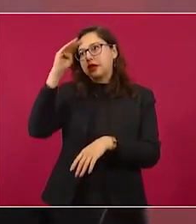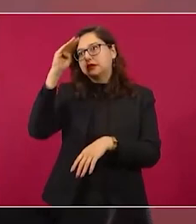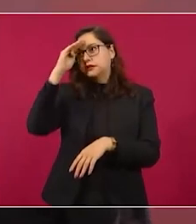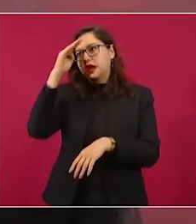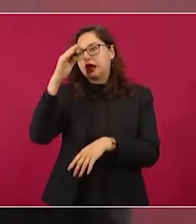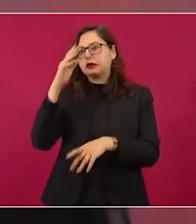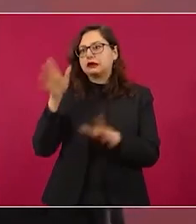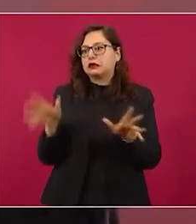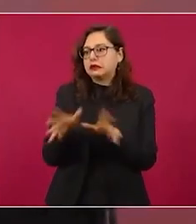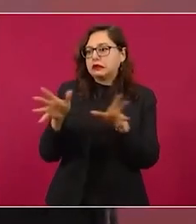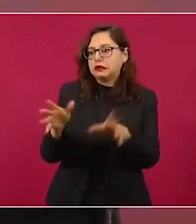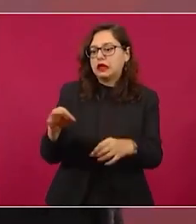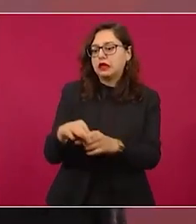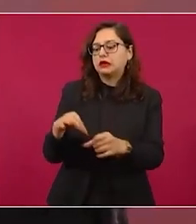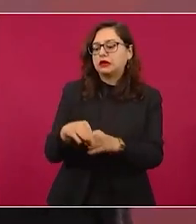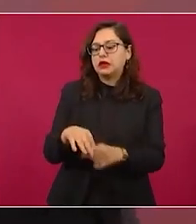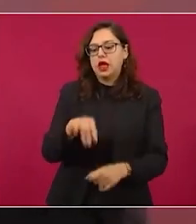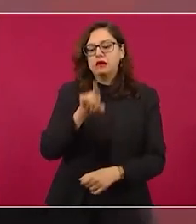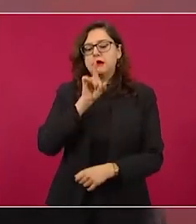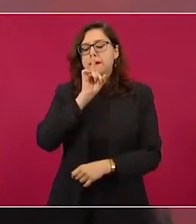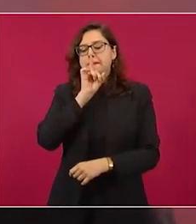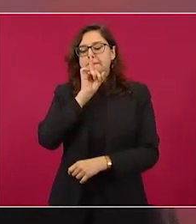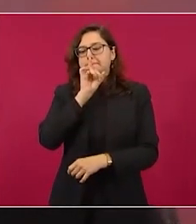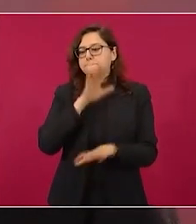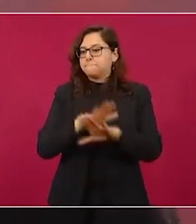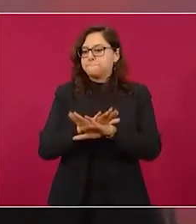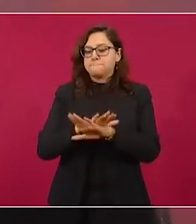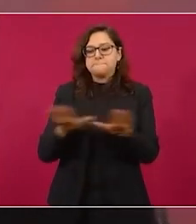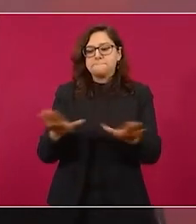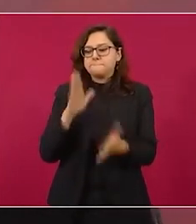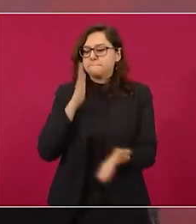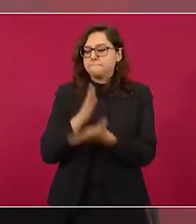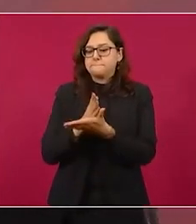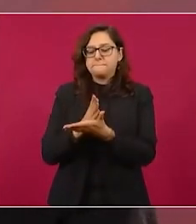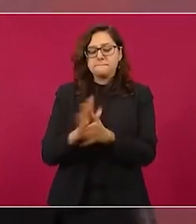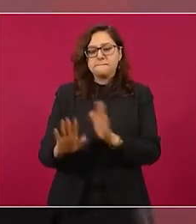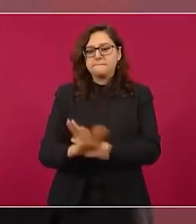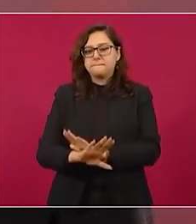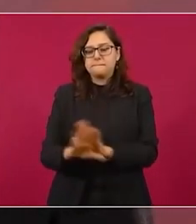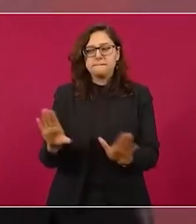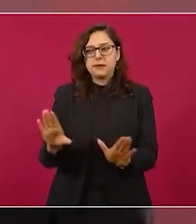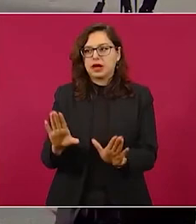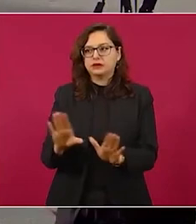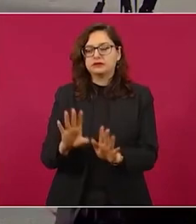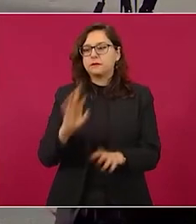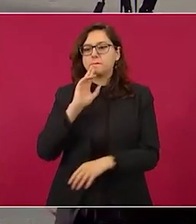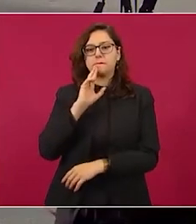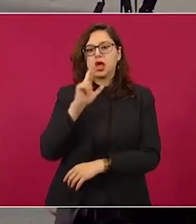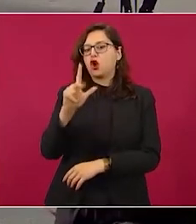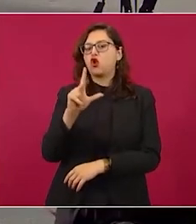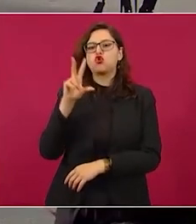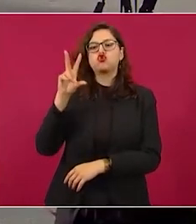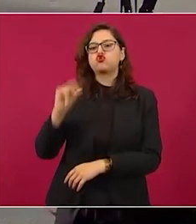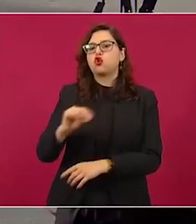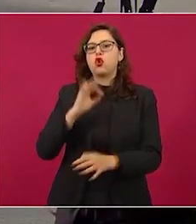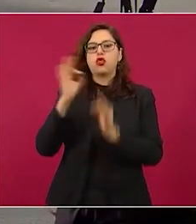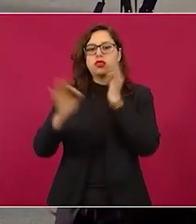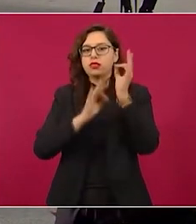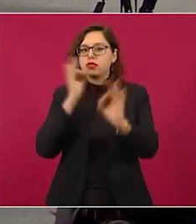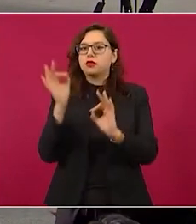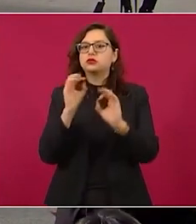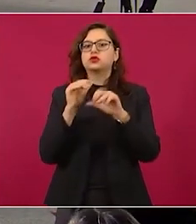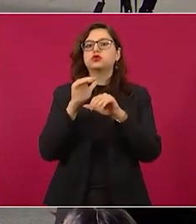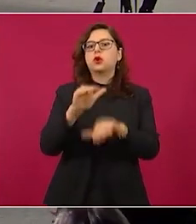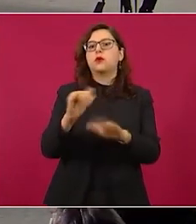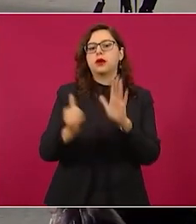Y solo también vamos a esperar lo que nos digan,